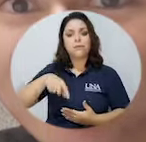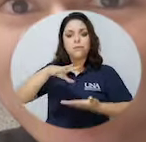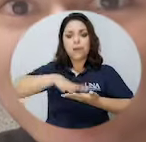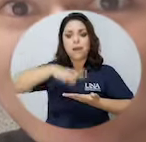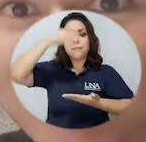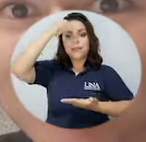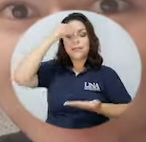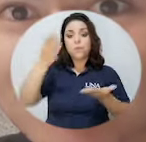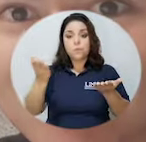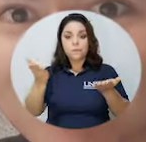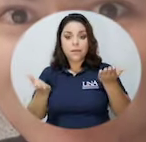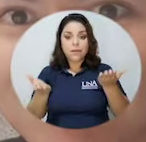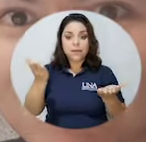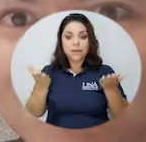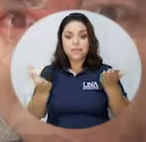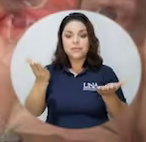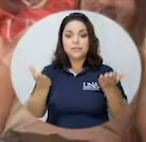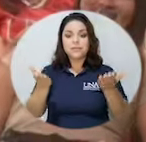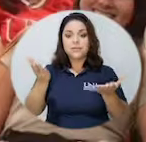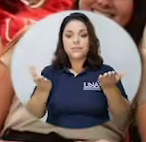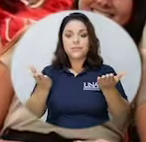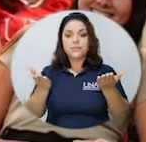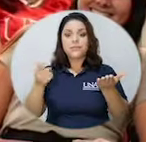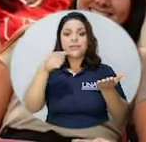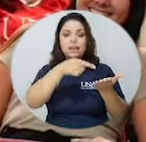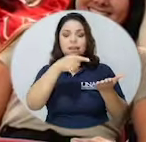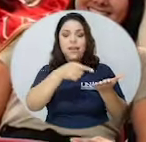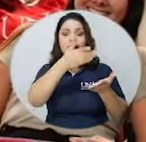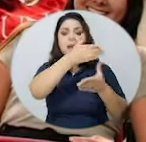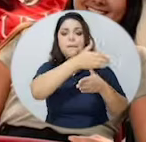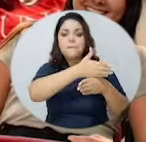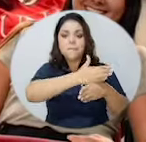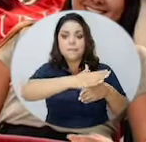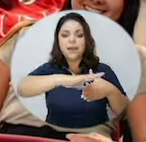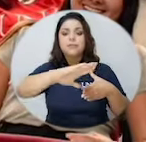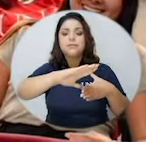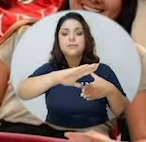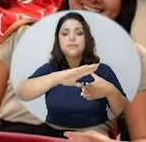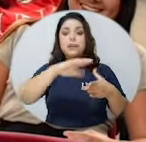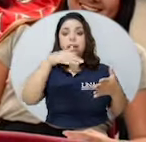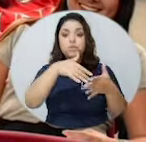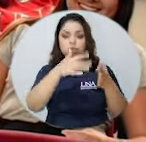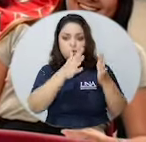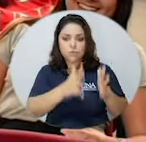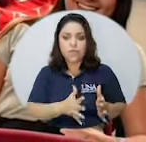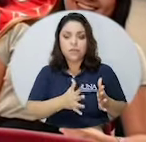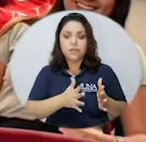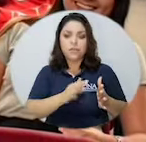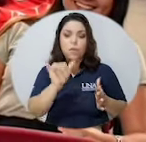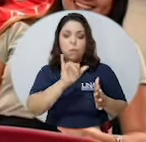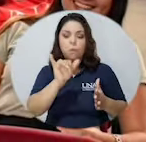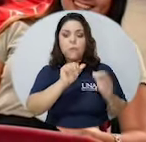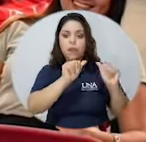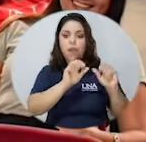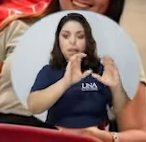aprender a tener un balance entre la parte estudiantil, digamos,